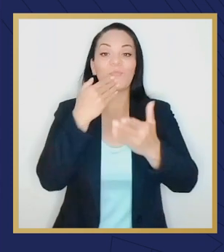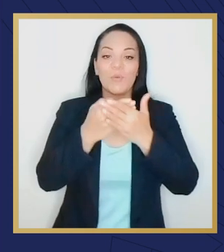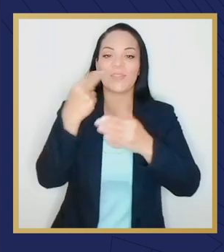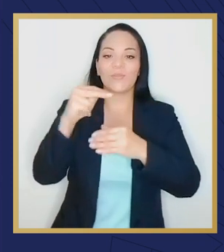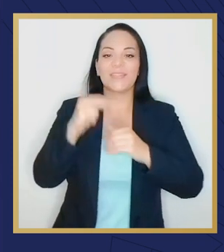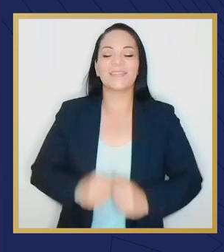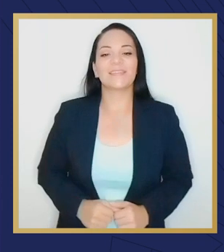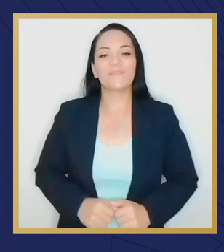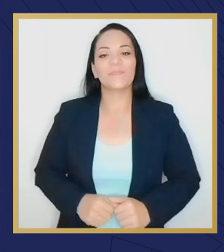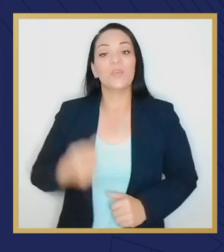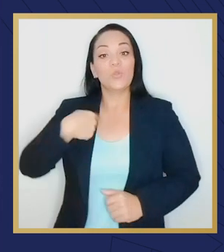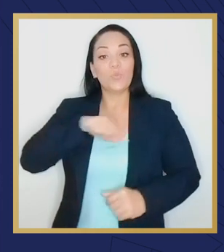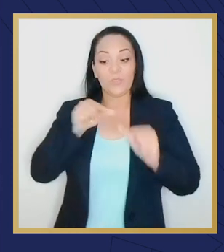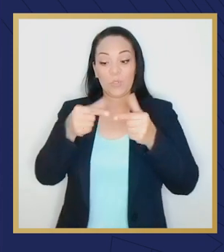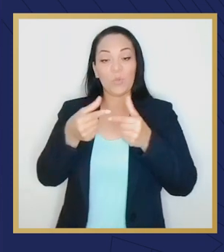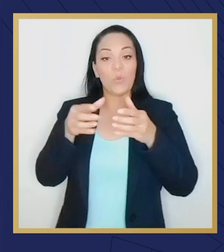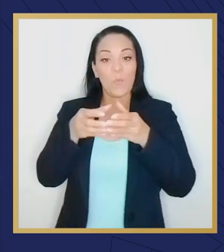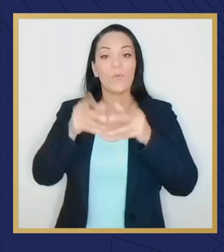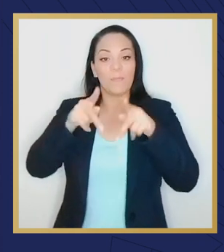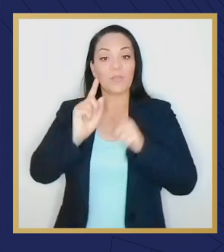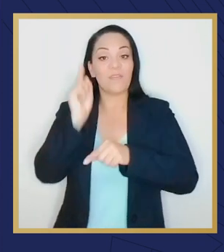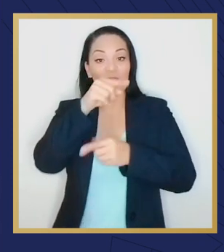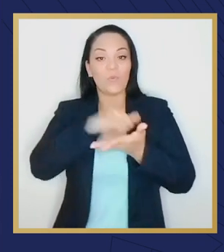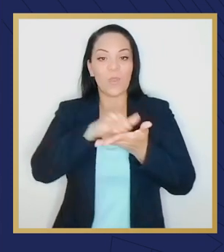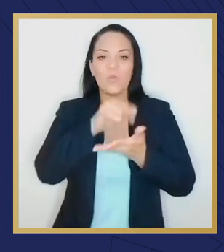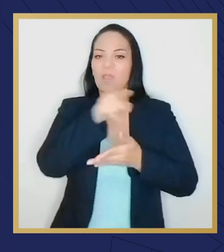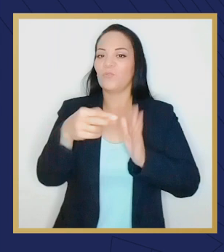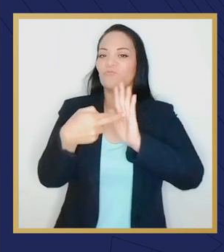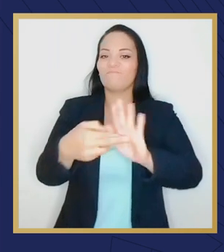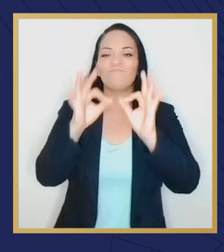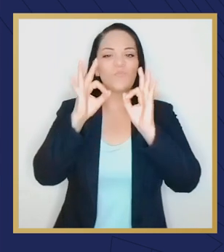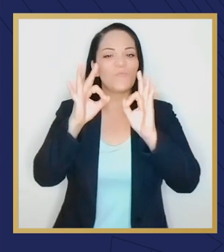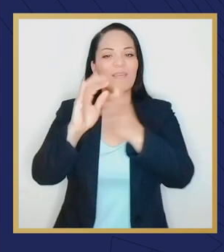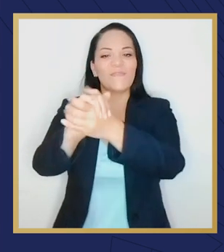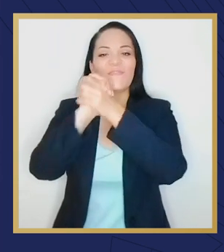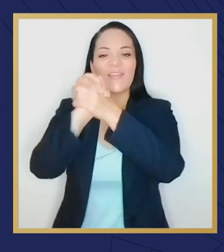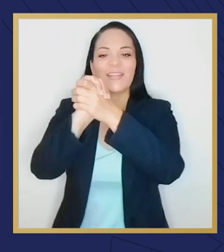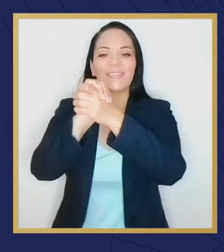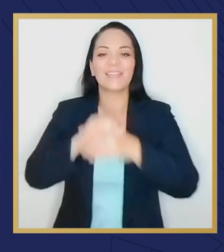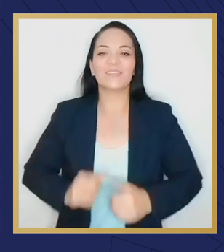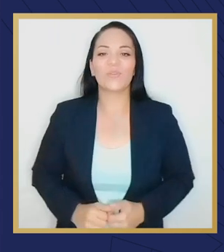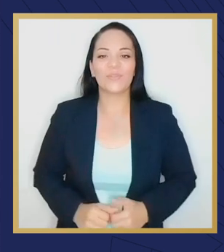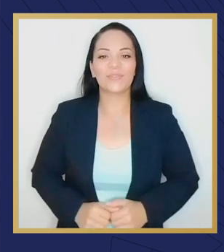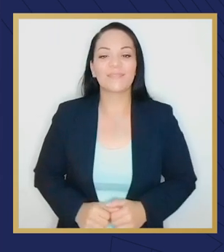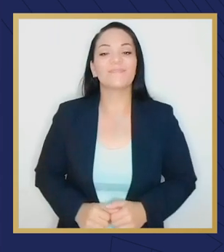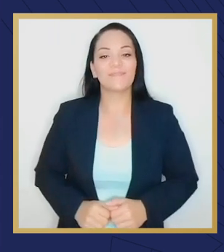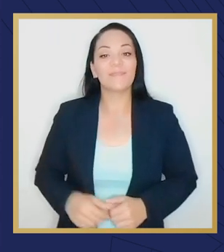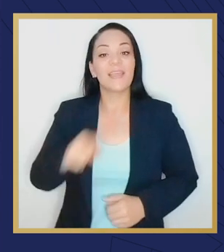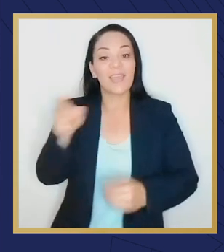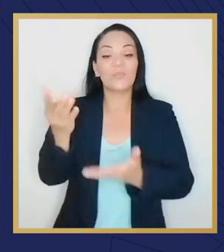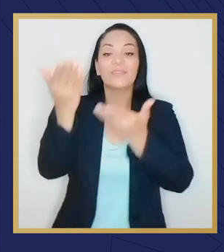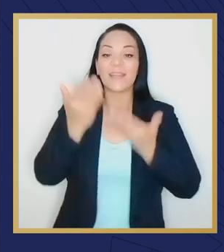vista. Nuestra delegación nos representó muy bien. Felicitaciones y